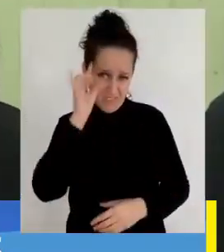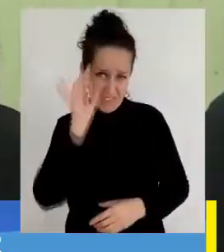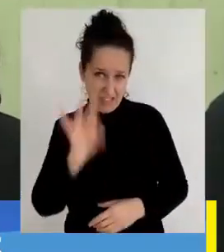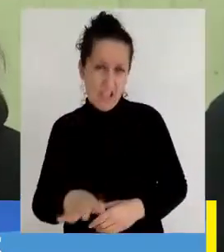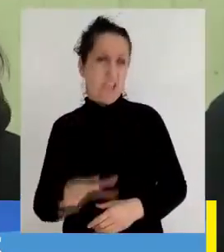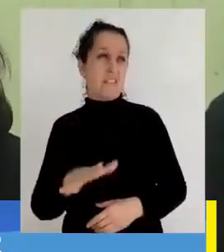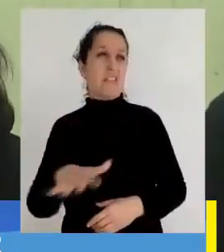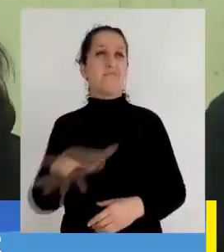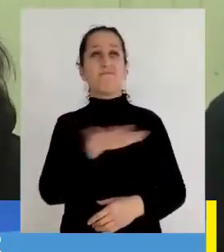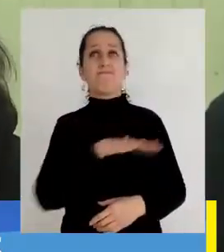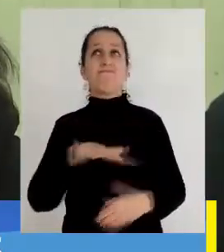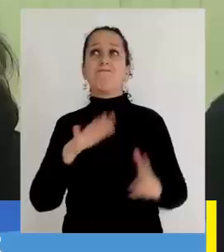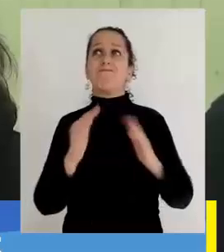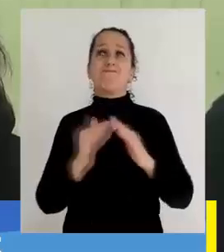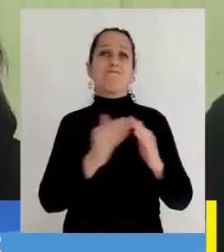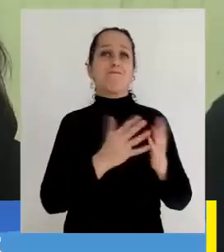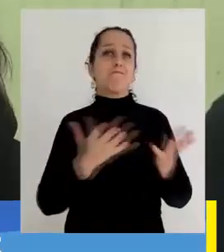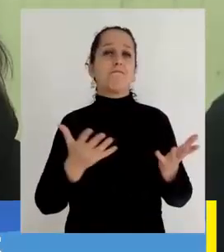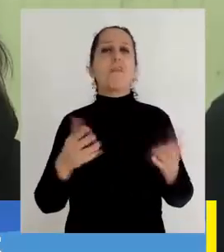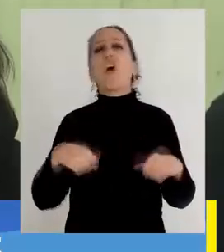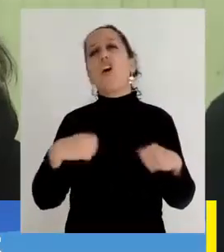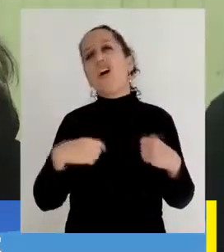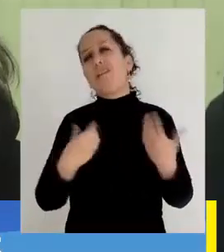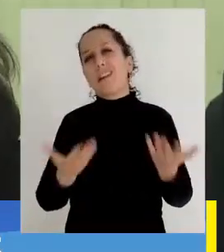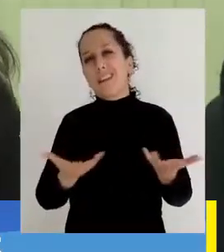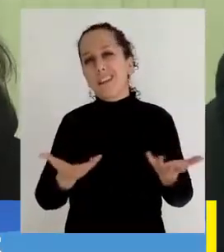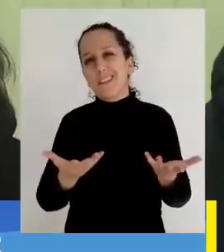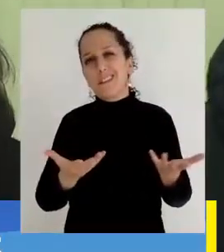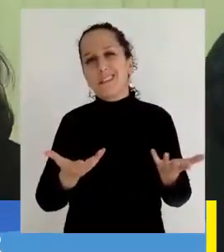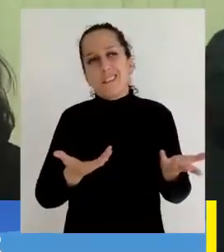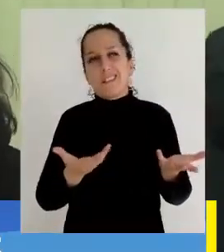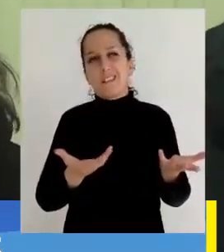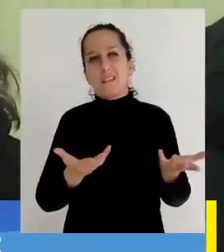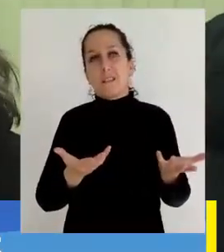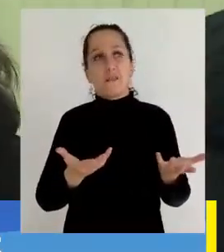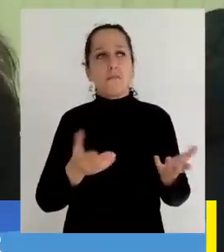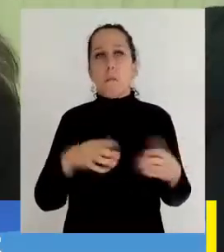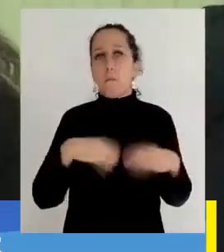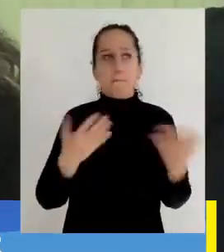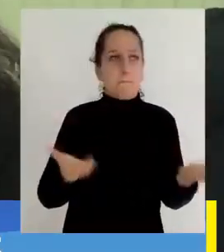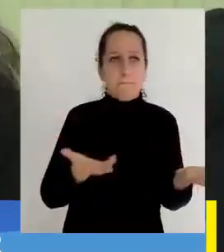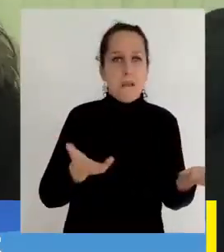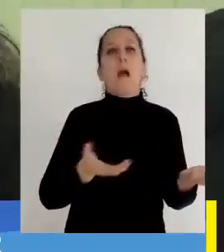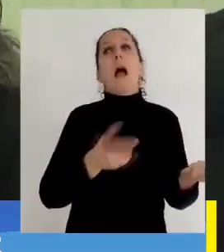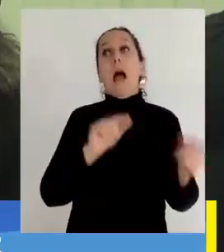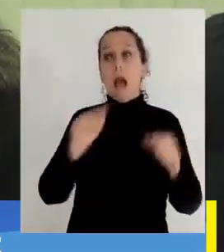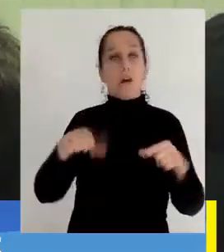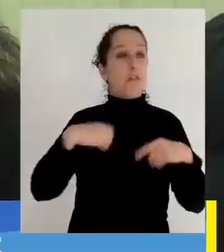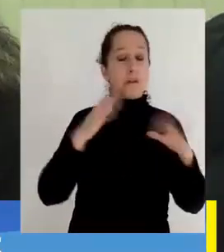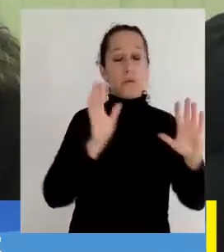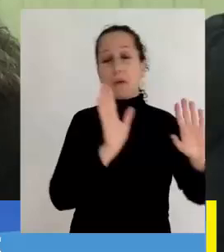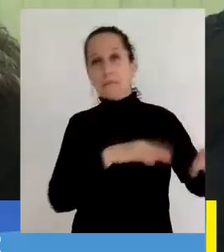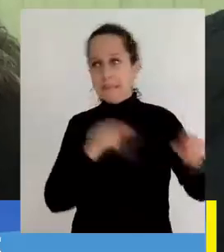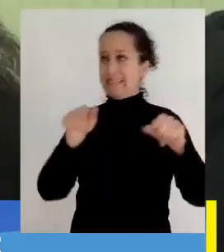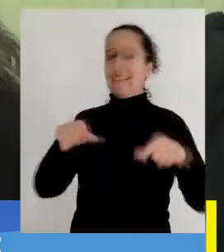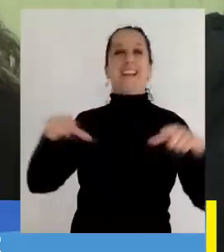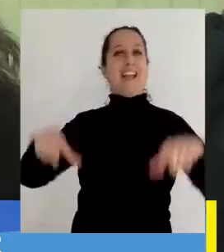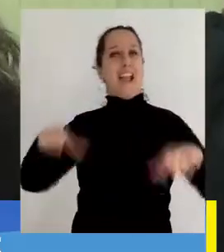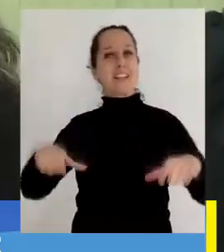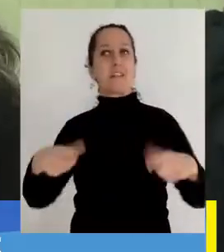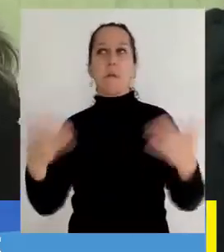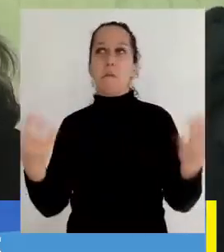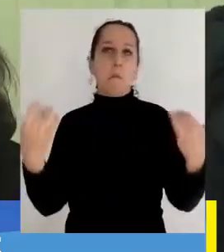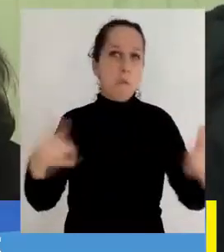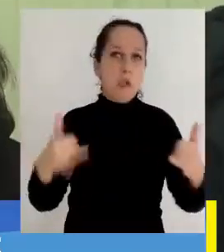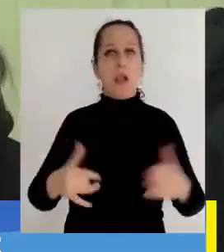Porque usted sabe que el barrio es en que andan algunos jóvenes y así no, porque van a tener ya una cancha para jugar